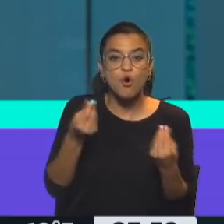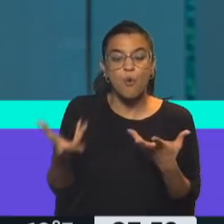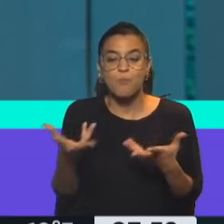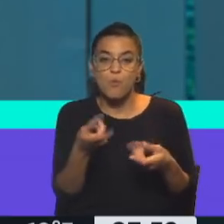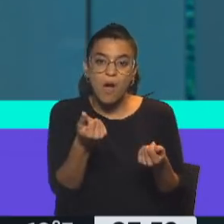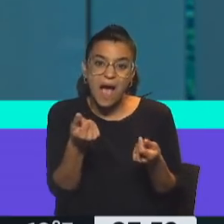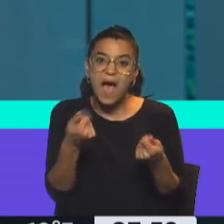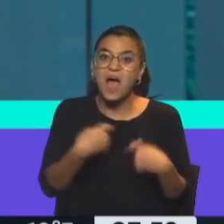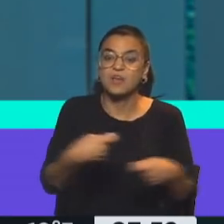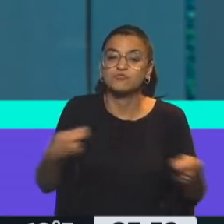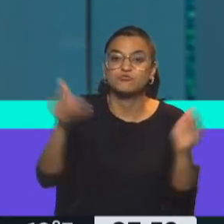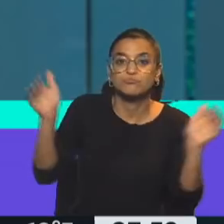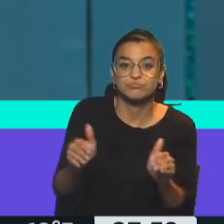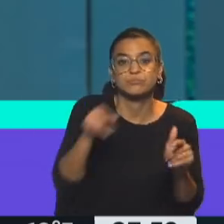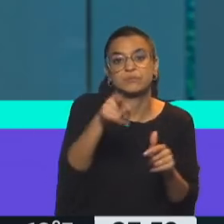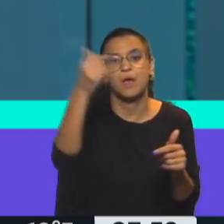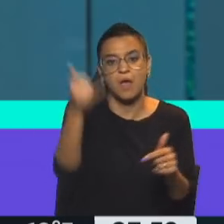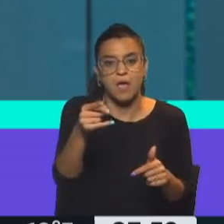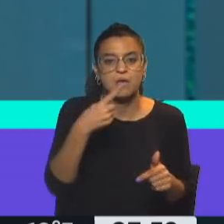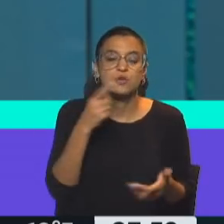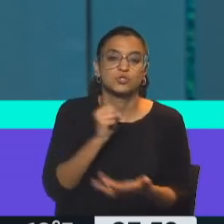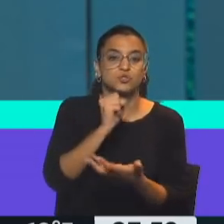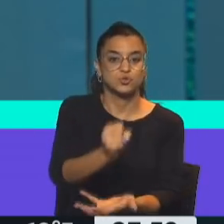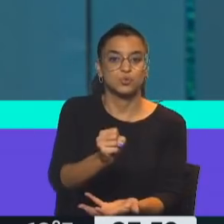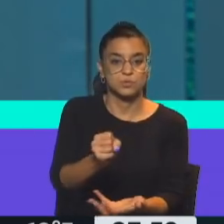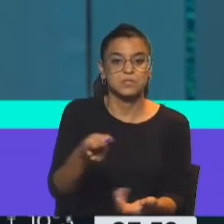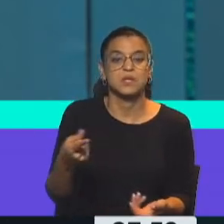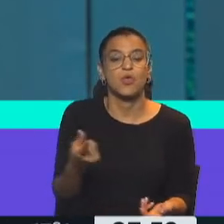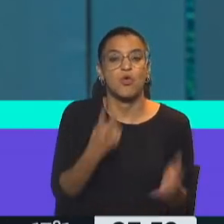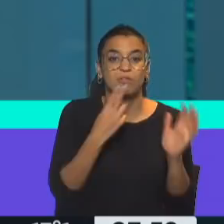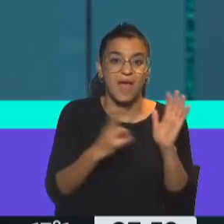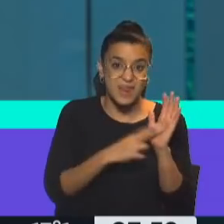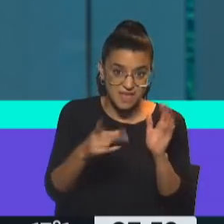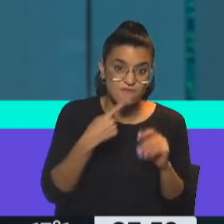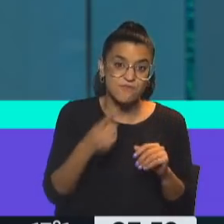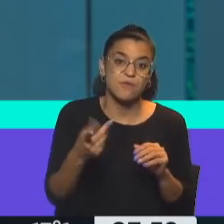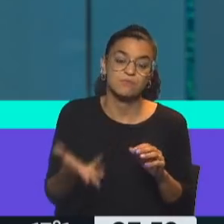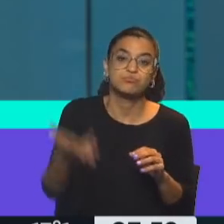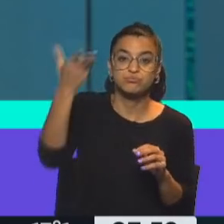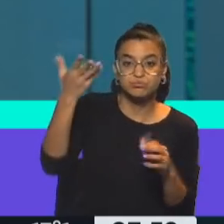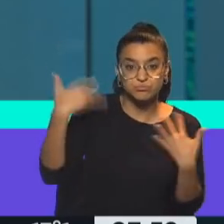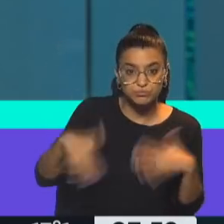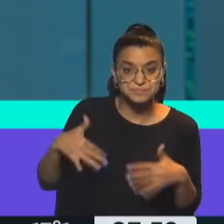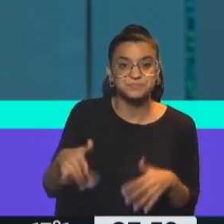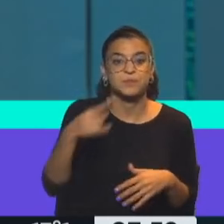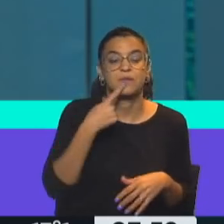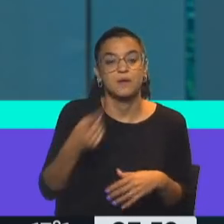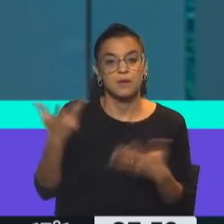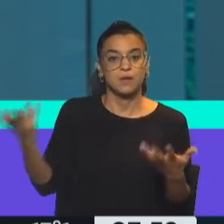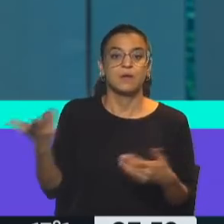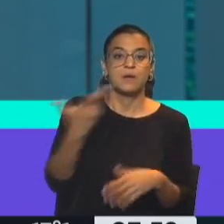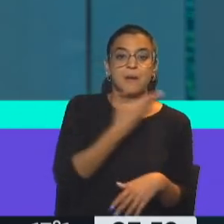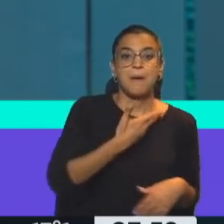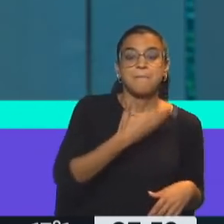ajustar ese gasto? Y ahí tenés un subsidio a las tarifas que es muy elevado y que le llega a la